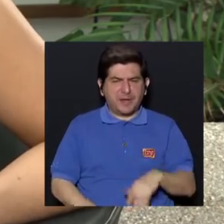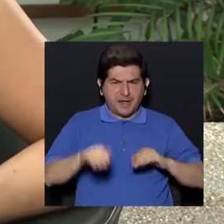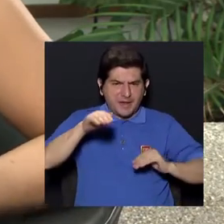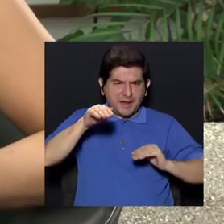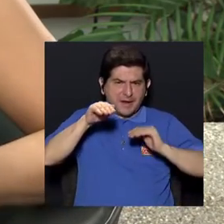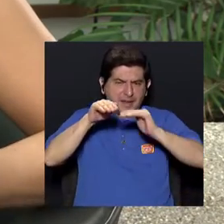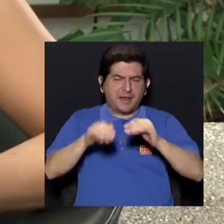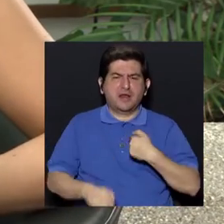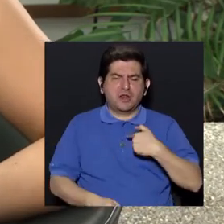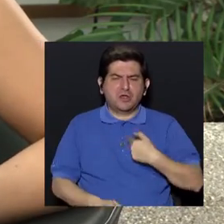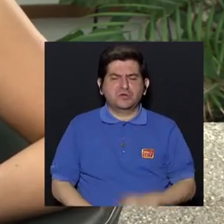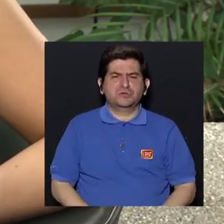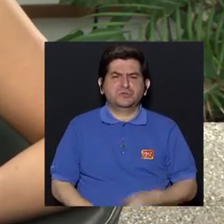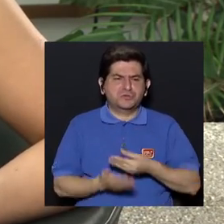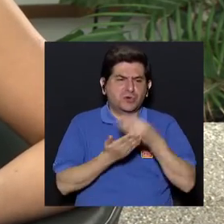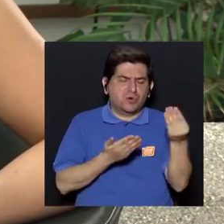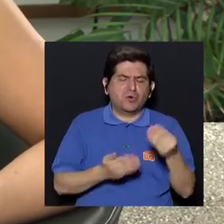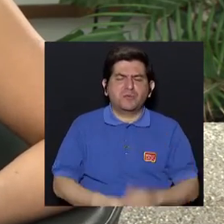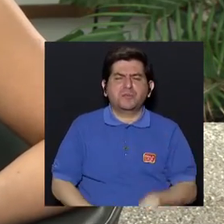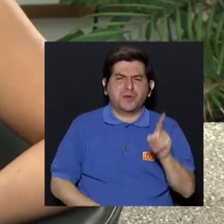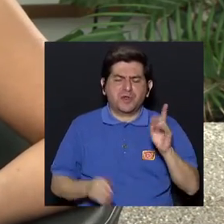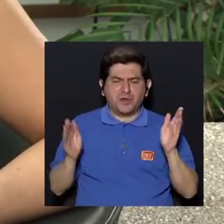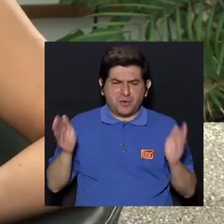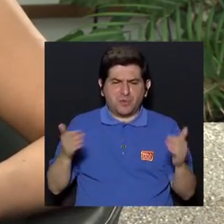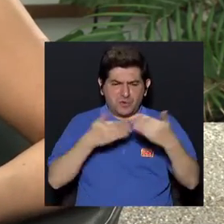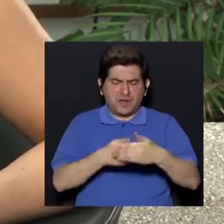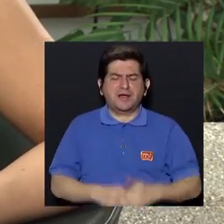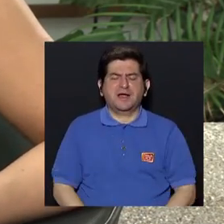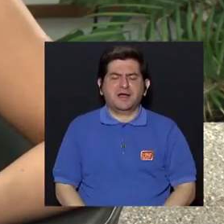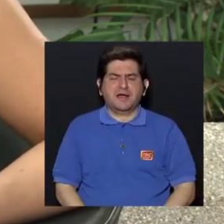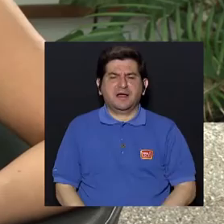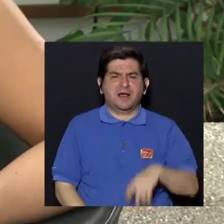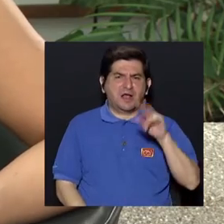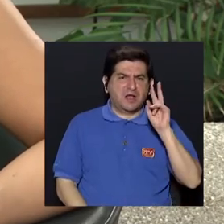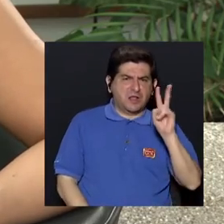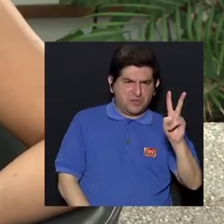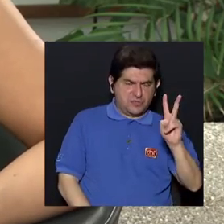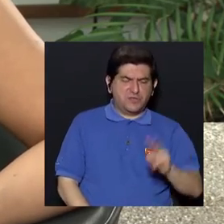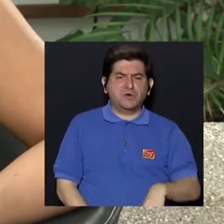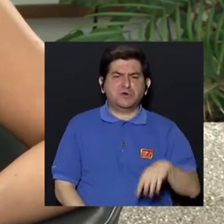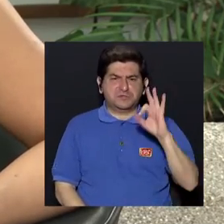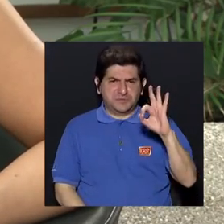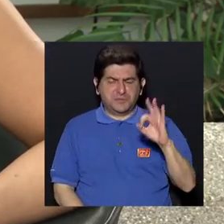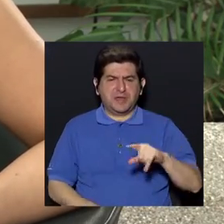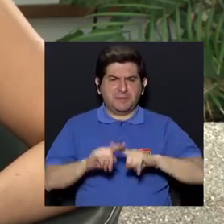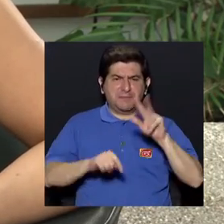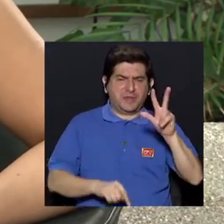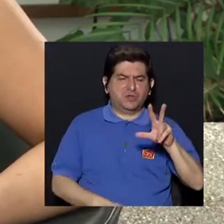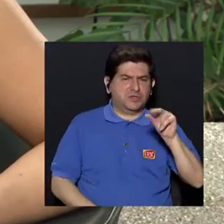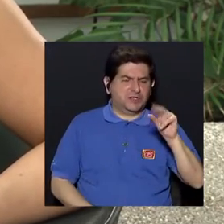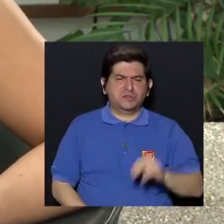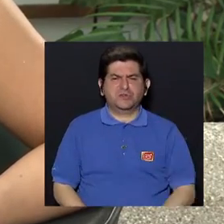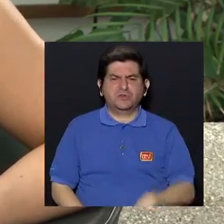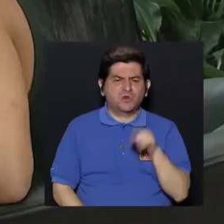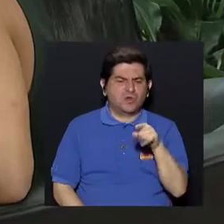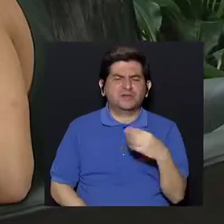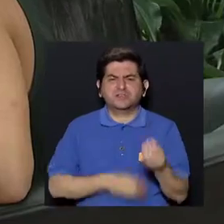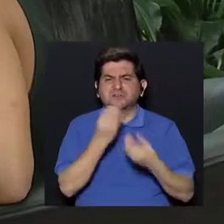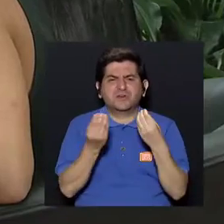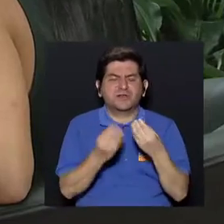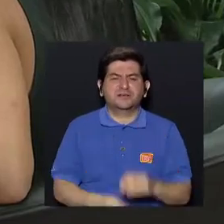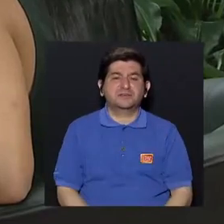O puede ser que yo compré una cajita de varios, utilicé dos, me quedaron tres, ¿estos que voy a guardar necesitan alguna...?